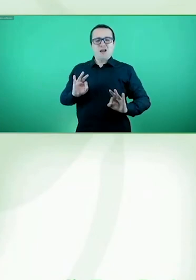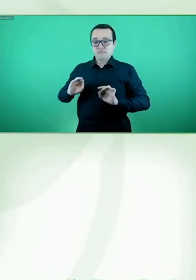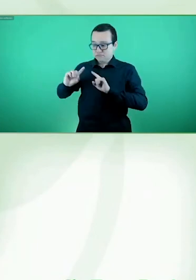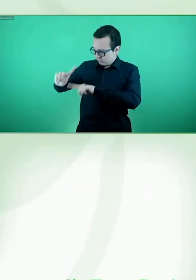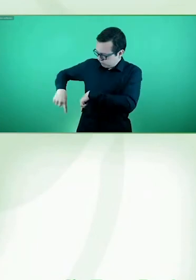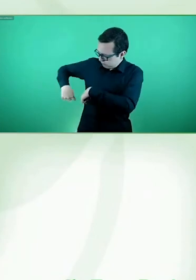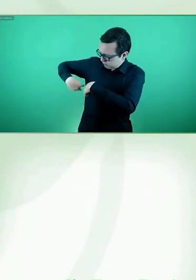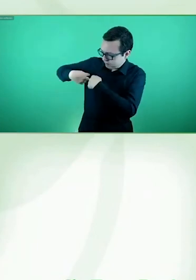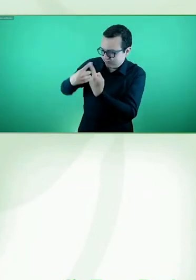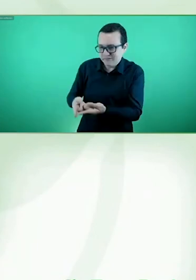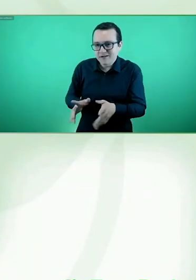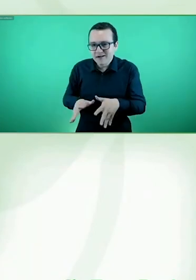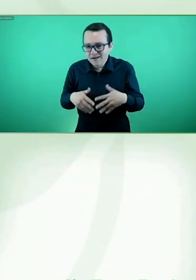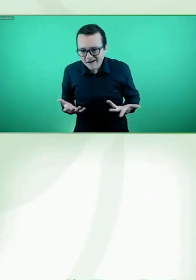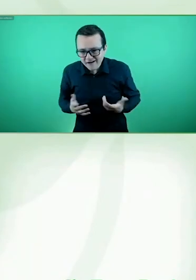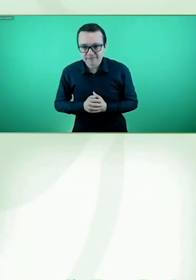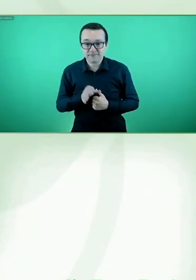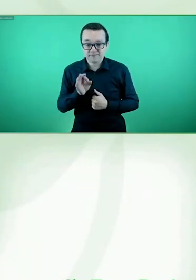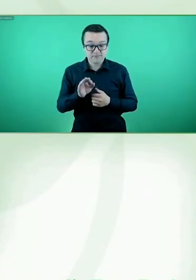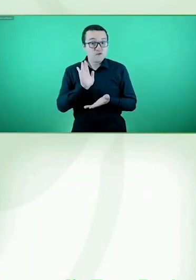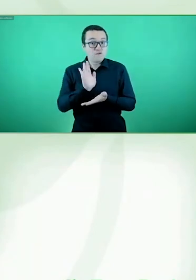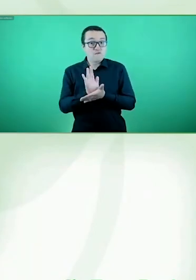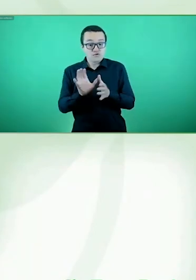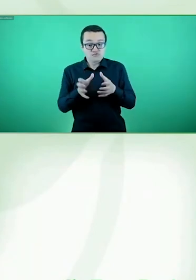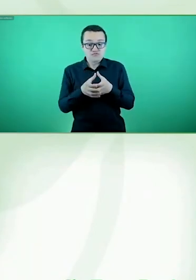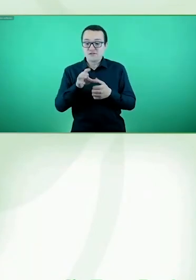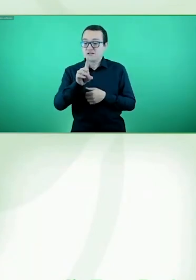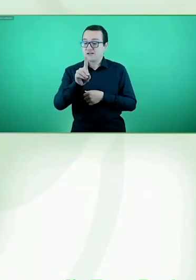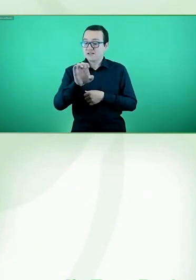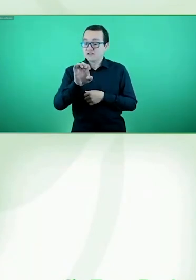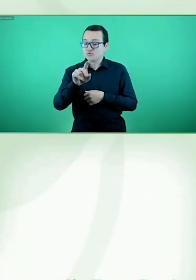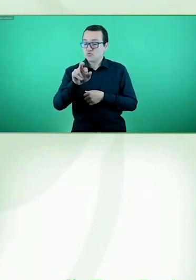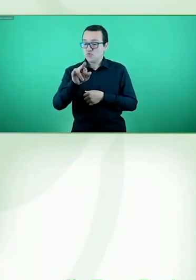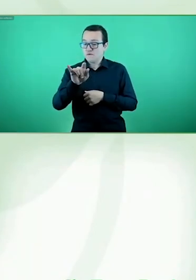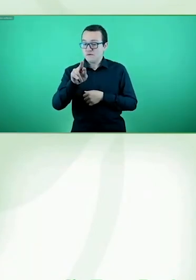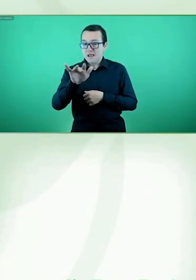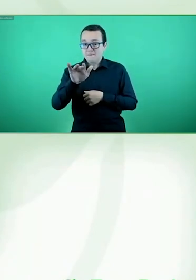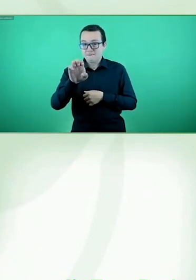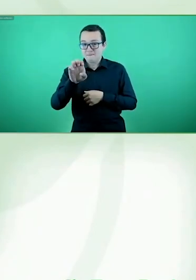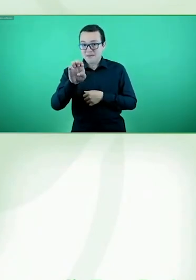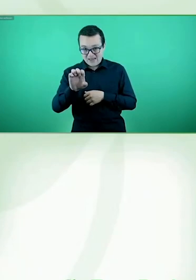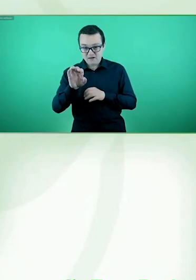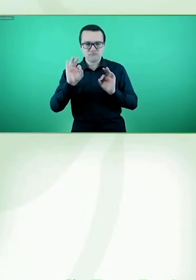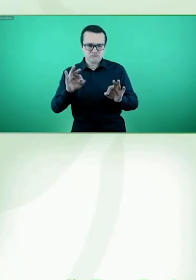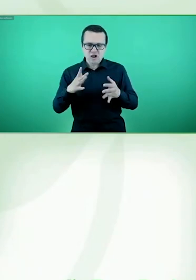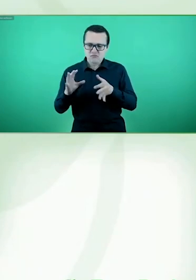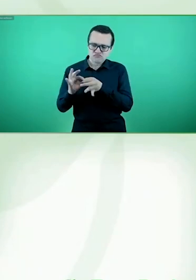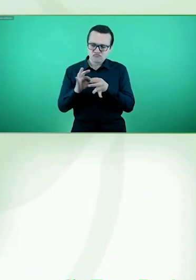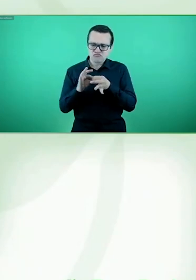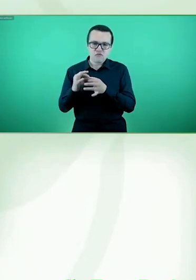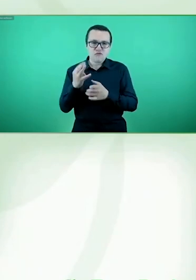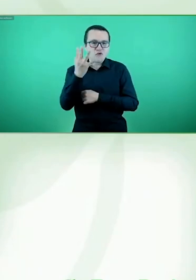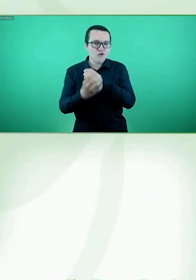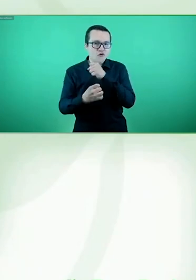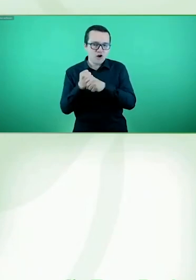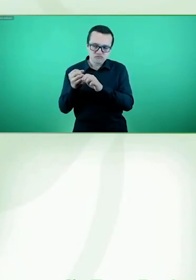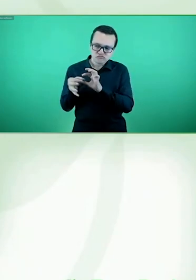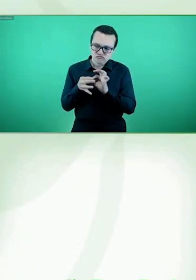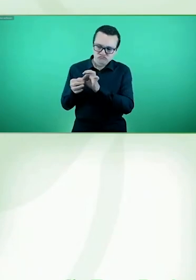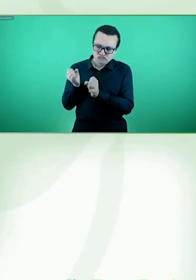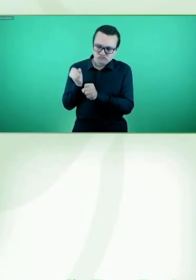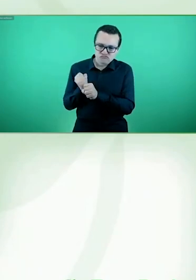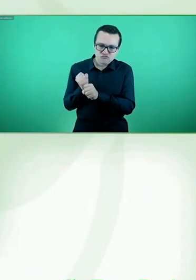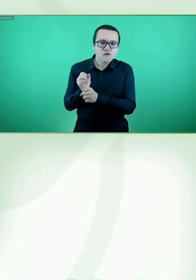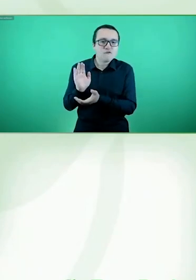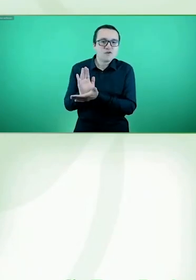Fundación Descúbreme llevamos ya formalmente cuatro años trabajando de la mano con Fundación ESL y en particular con Siro